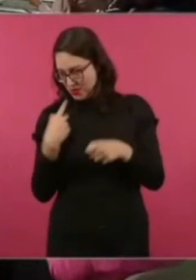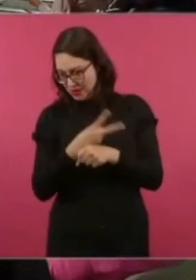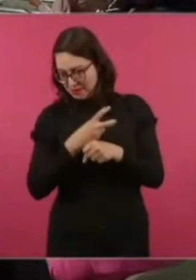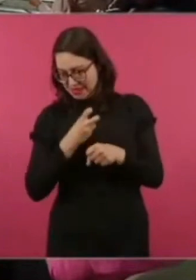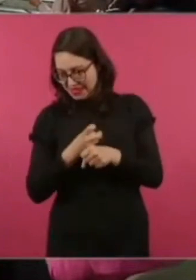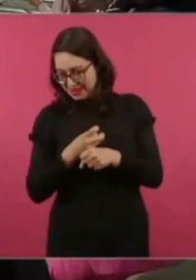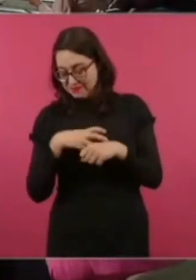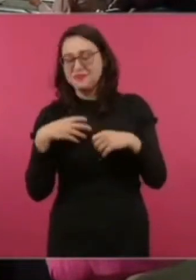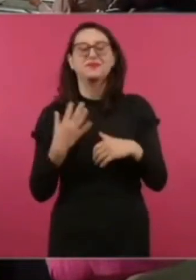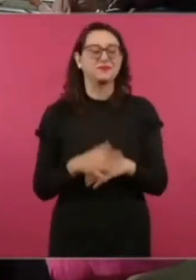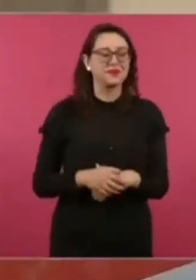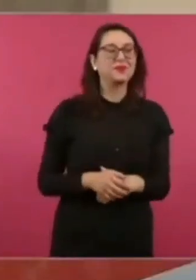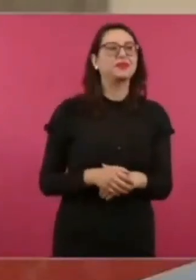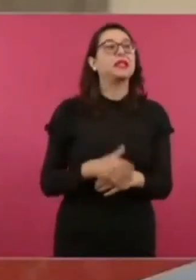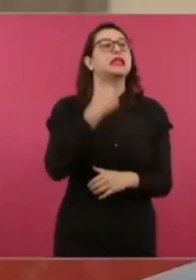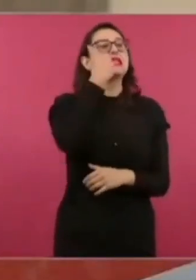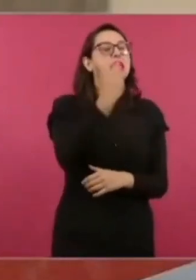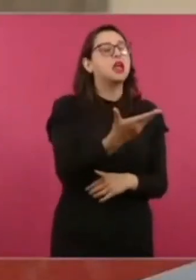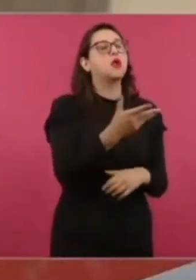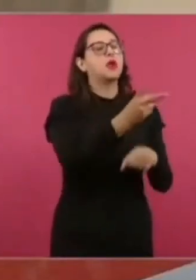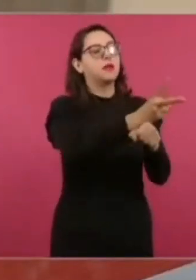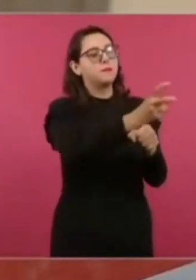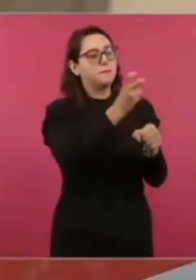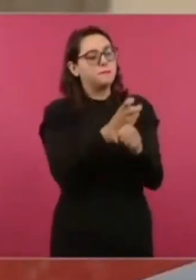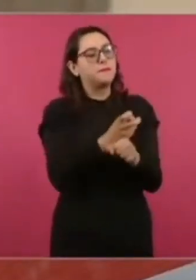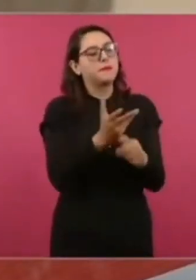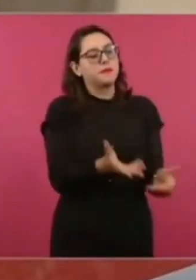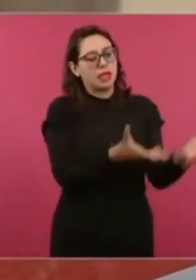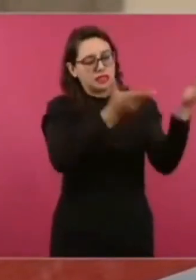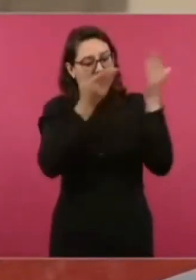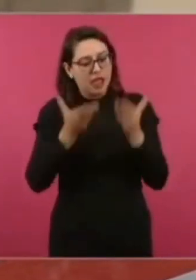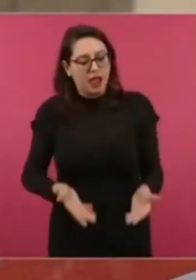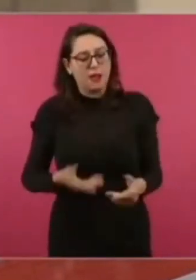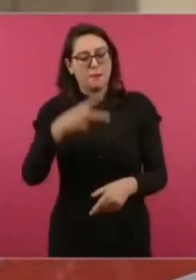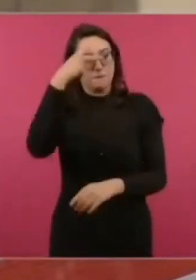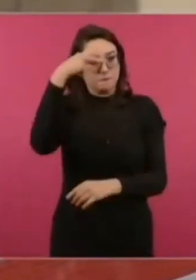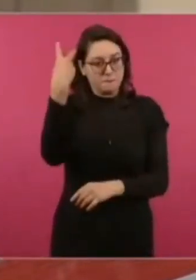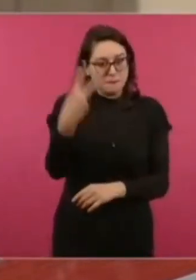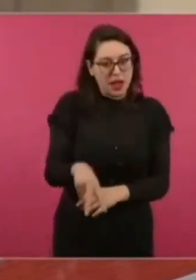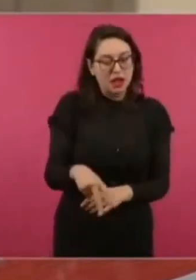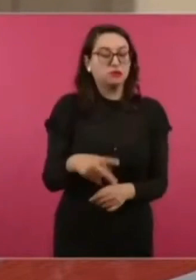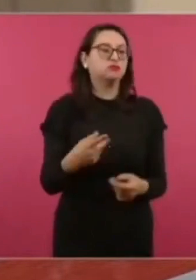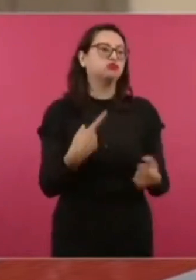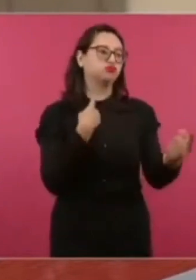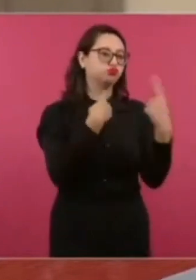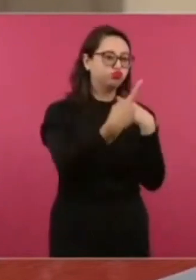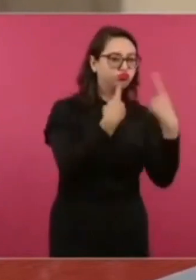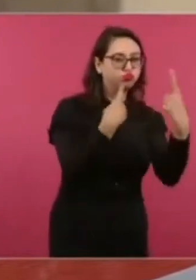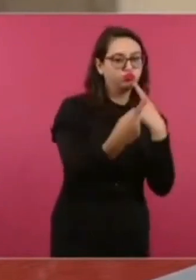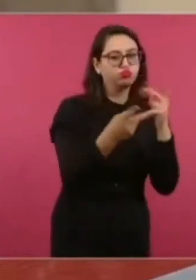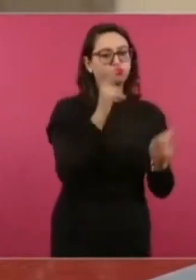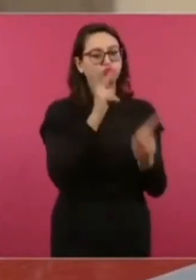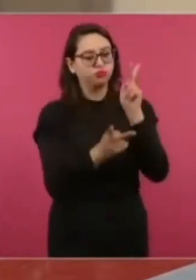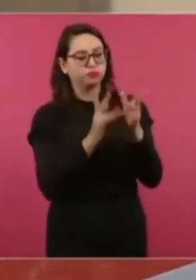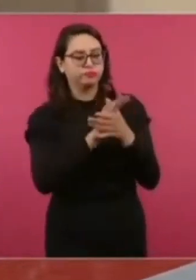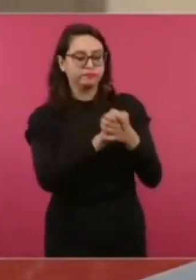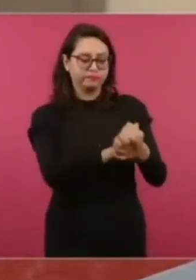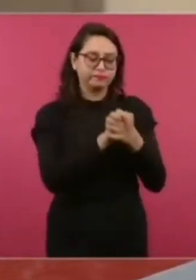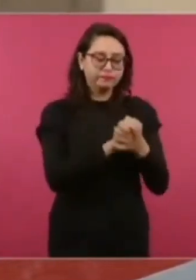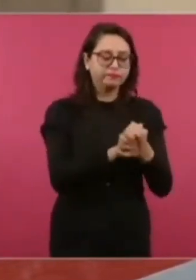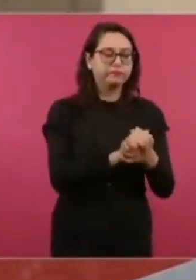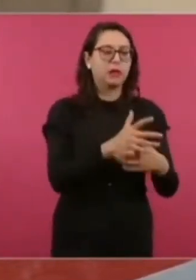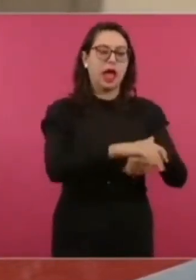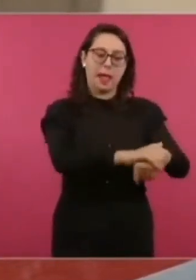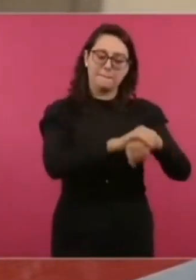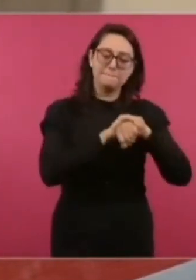Pues además de conversar sobre asuntos de interés público y saludarnos como amigos,